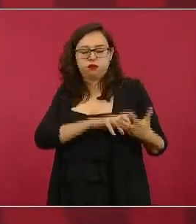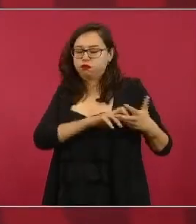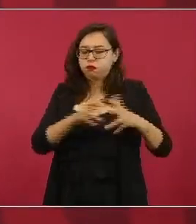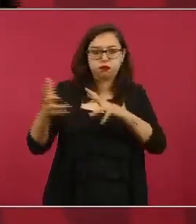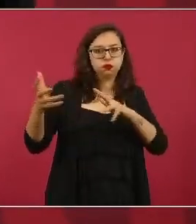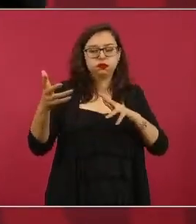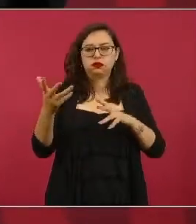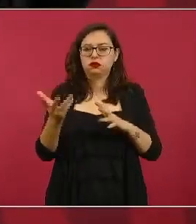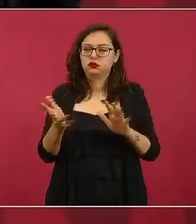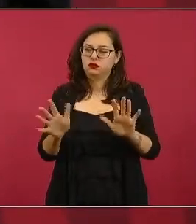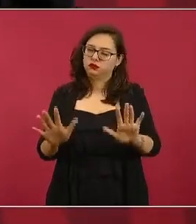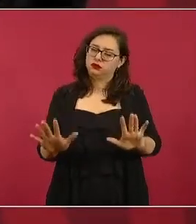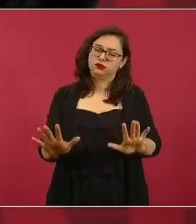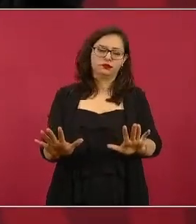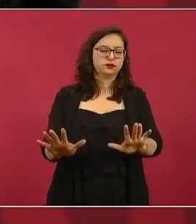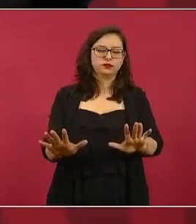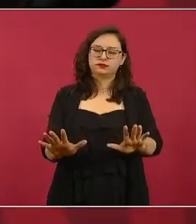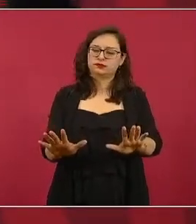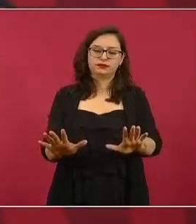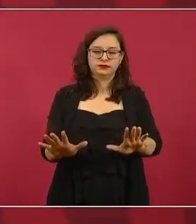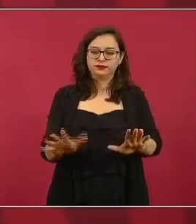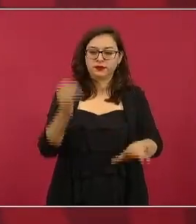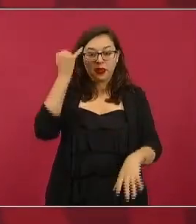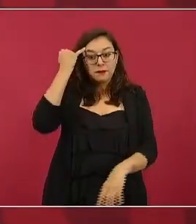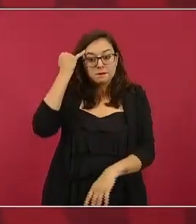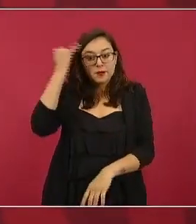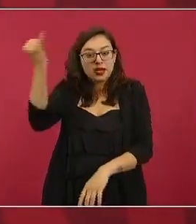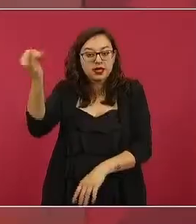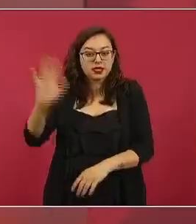los grupos de intereses creados